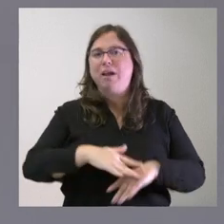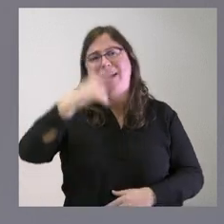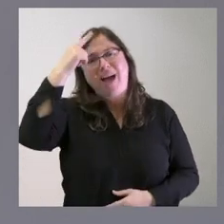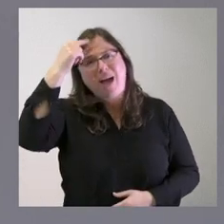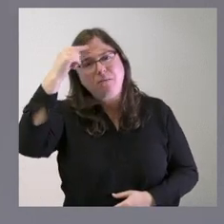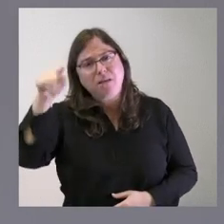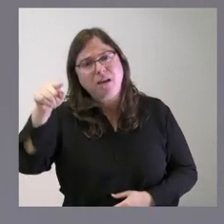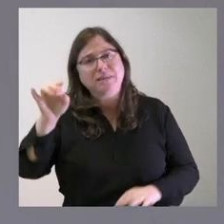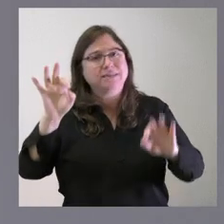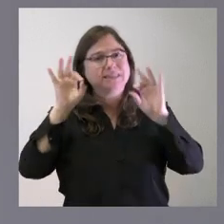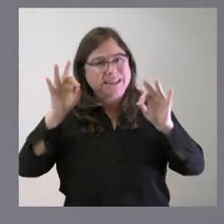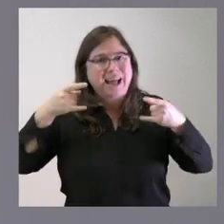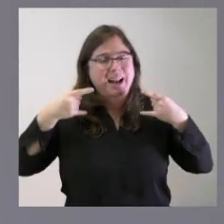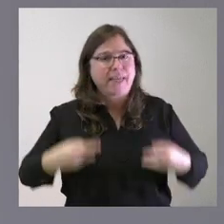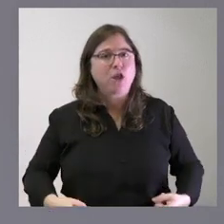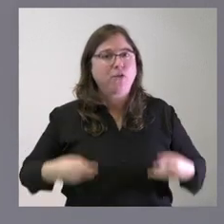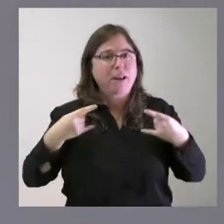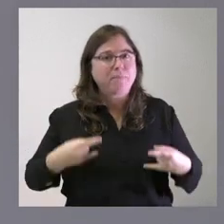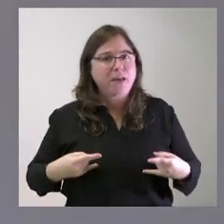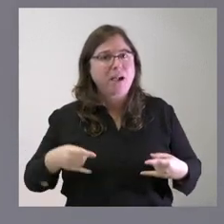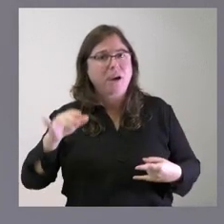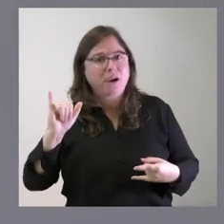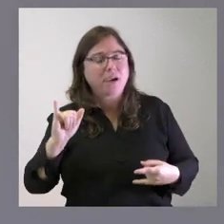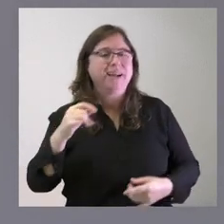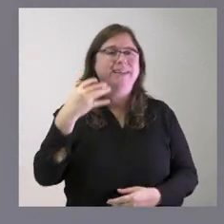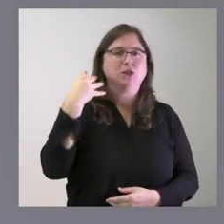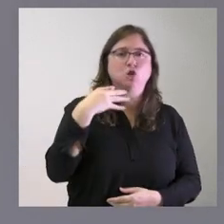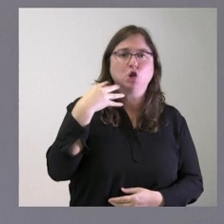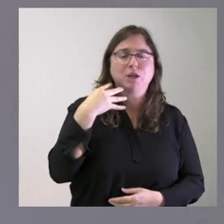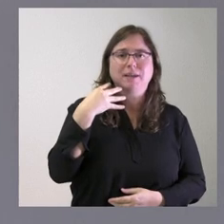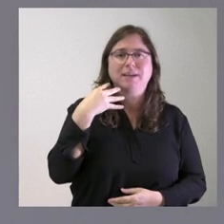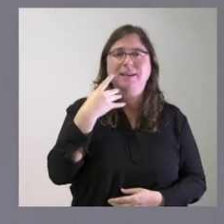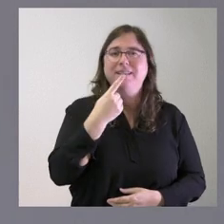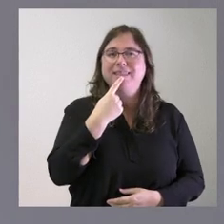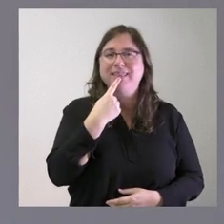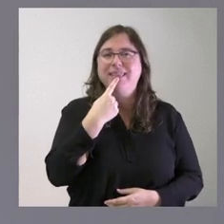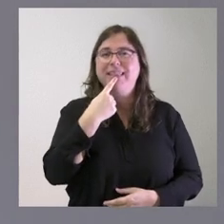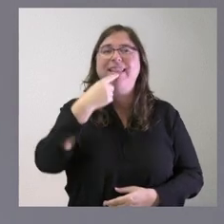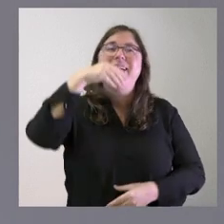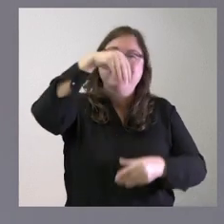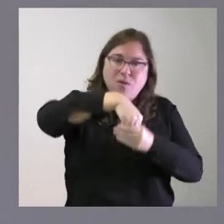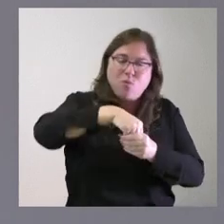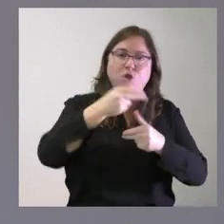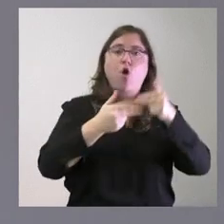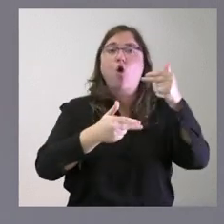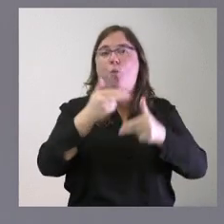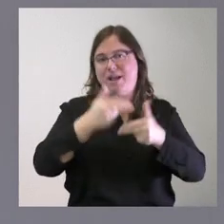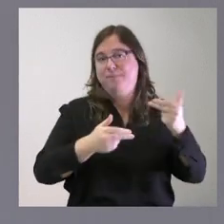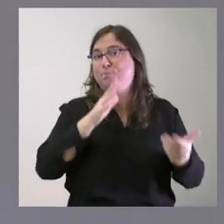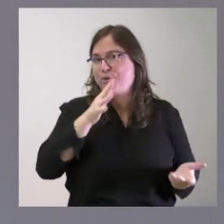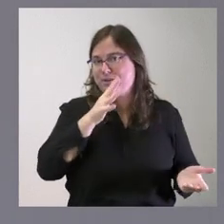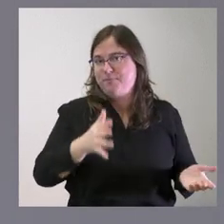figura específicamente radioterapia en Ávila y en Soria figura dentro de las obras del hospital Santa Barbara por una sencilla razón